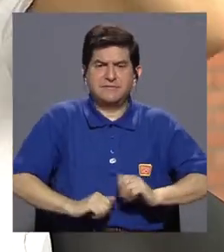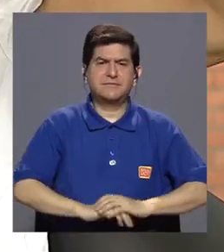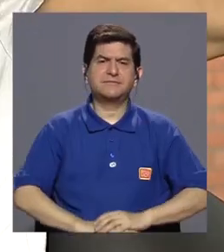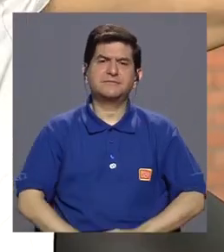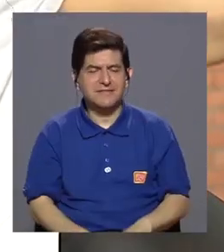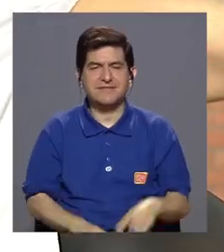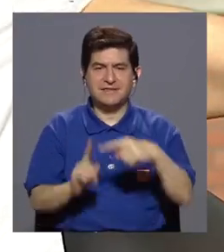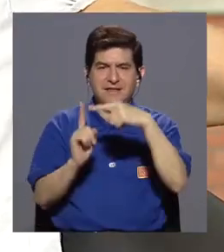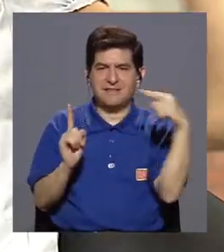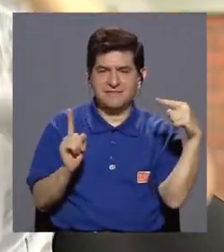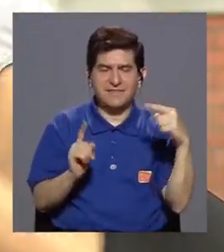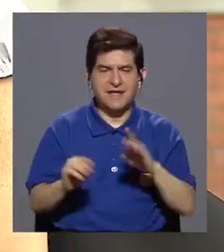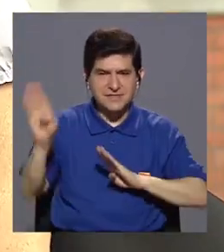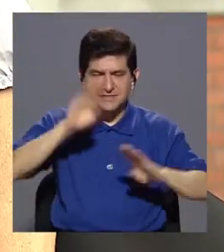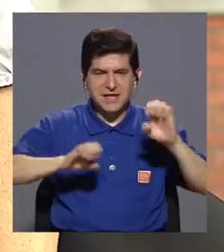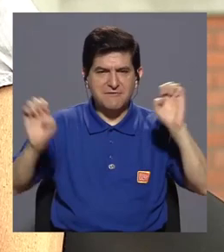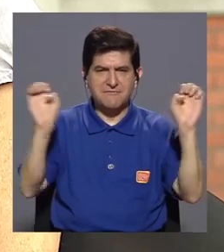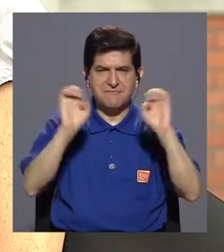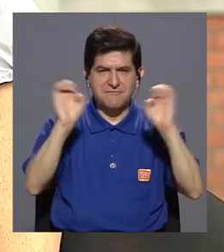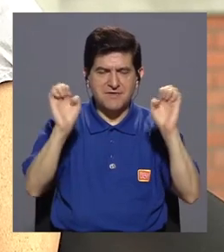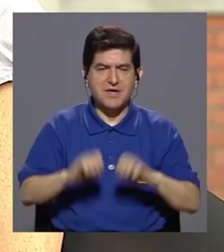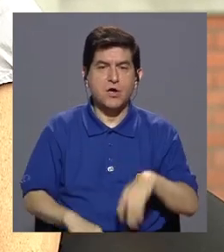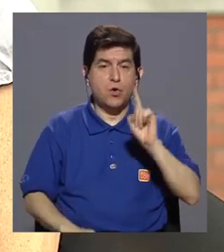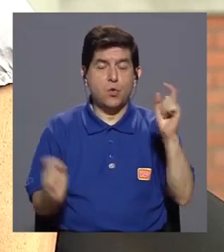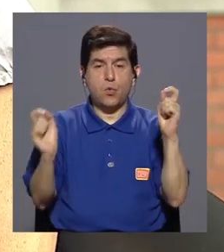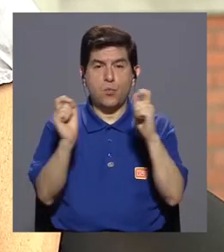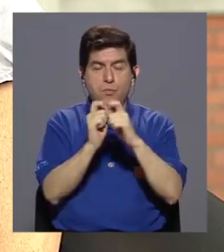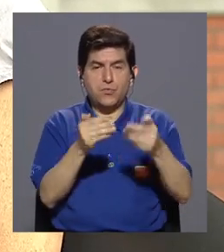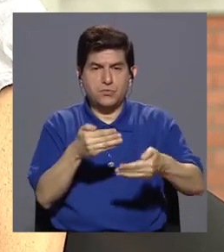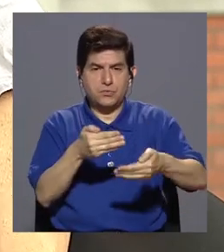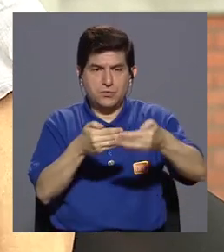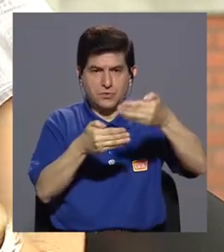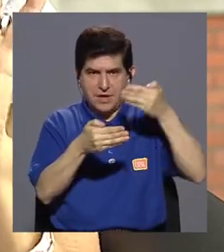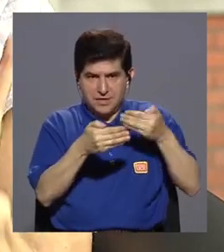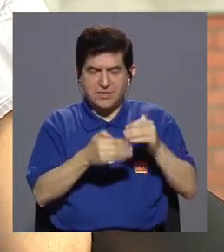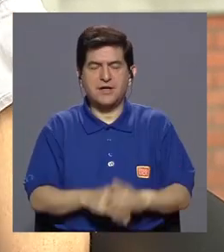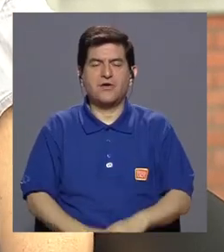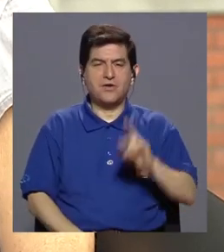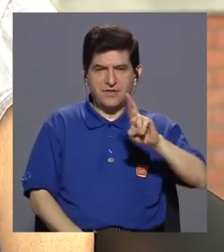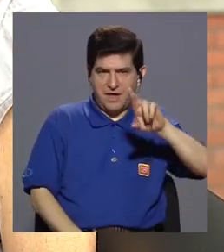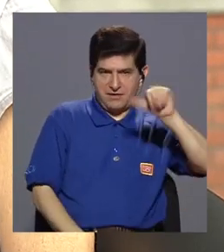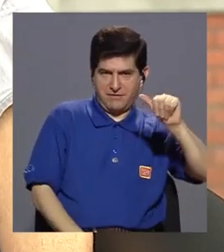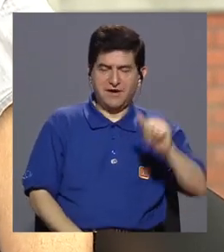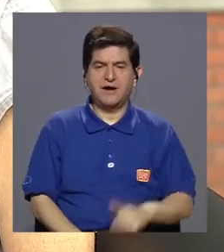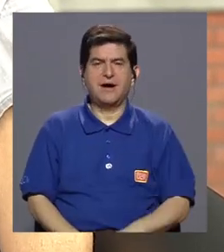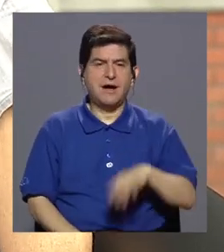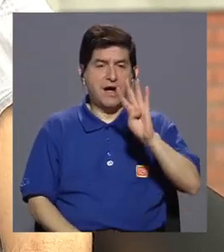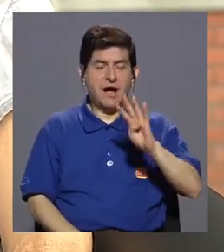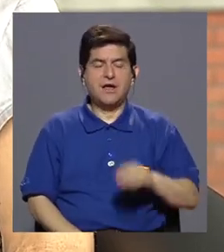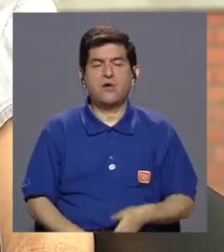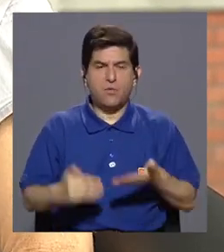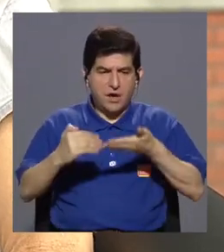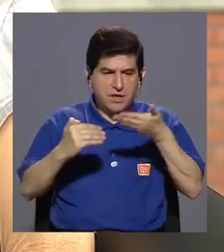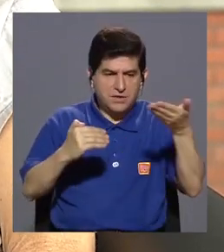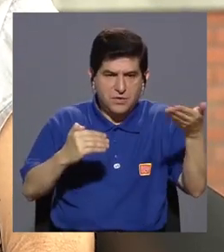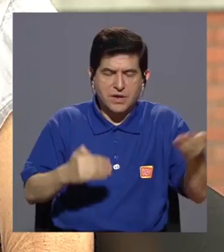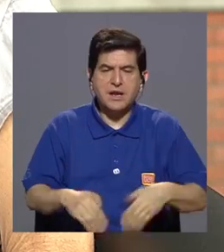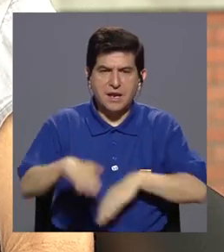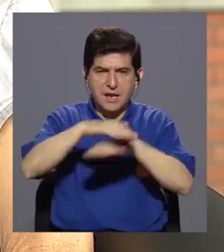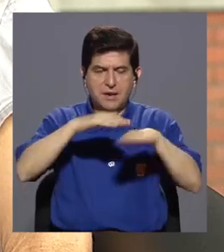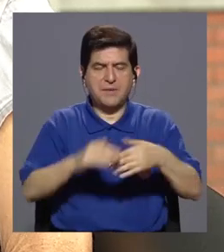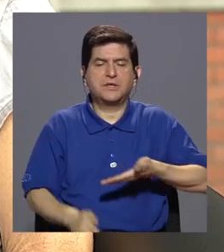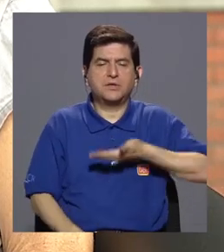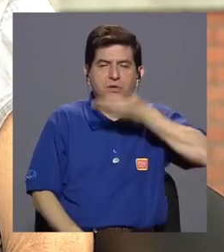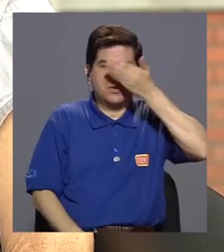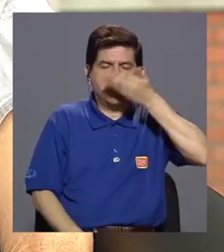bioenergética, que es uno de los antecedentes de radical aliveness, hay cuatro elementos fundamentales. Respiración,